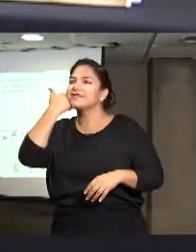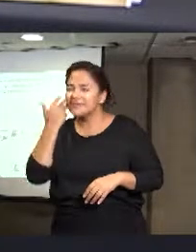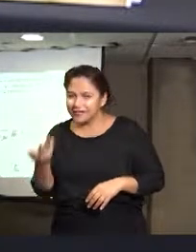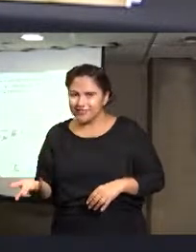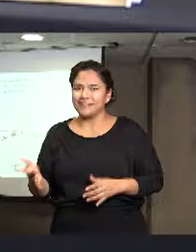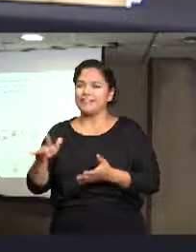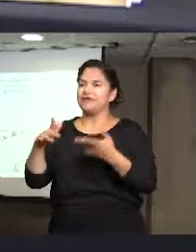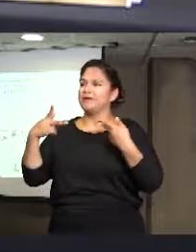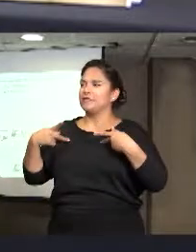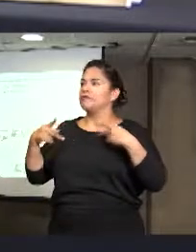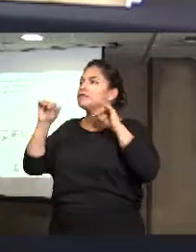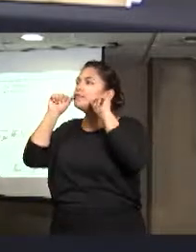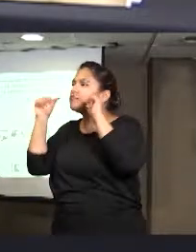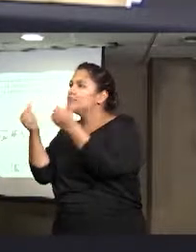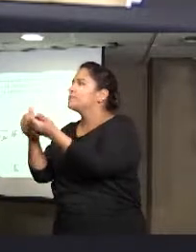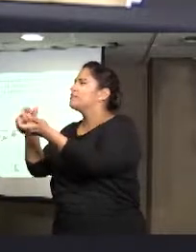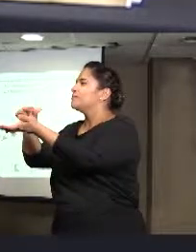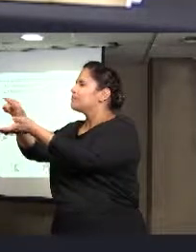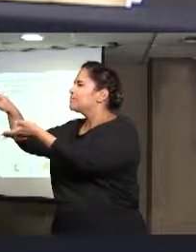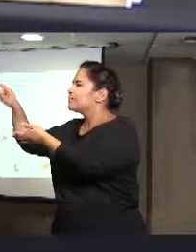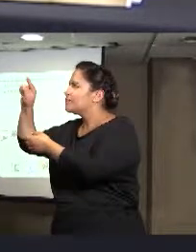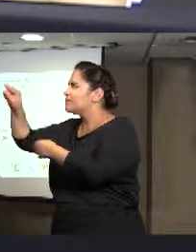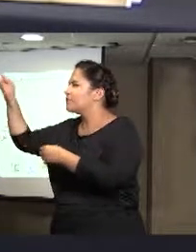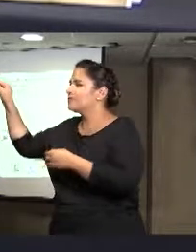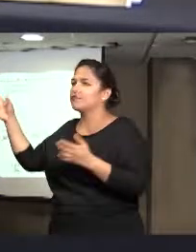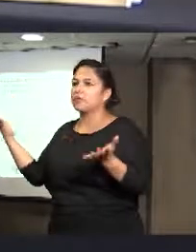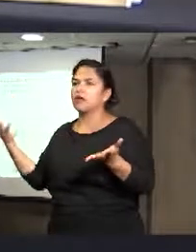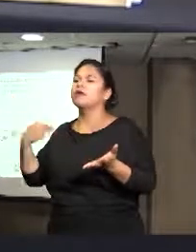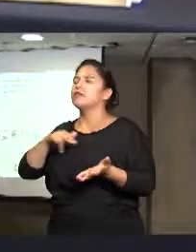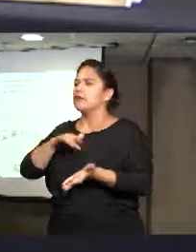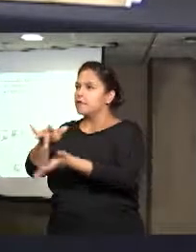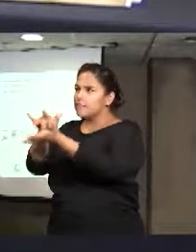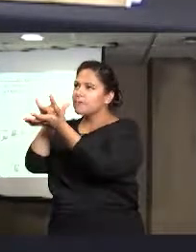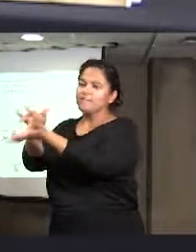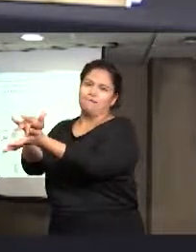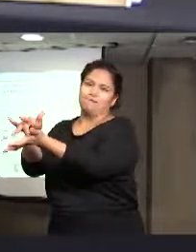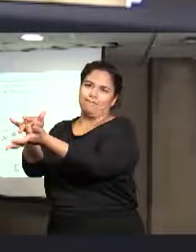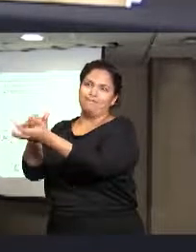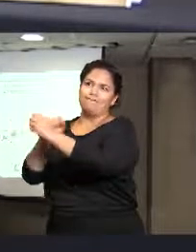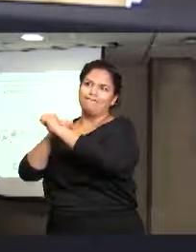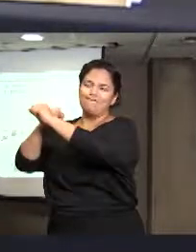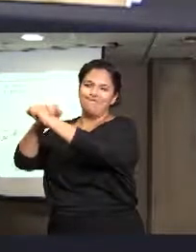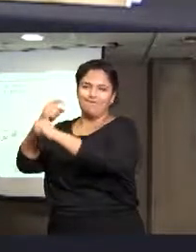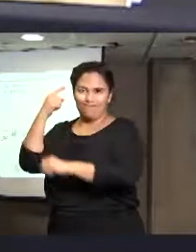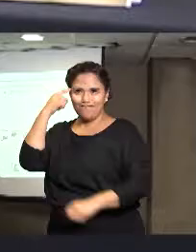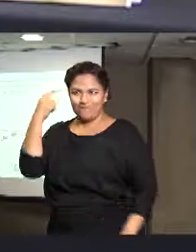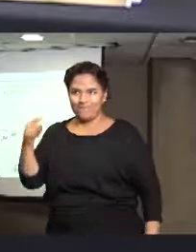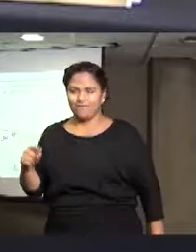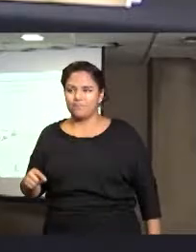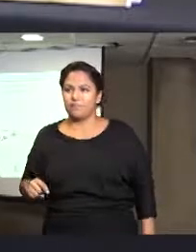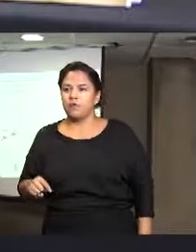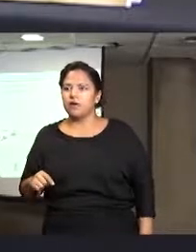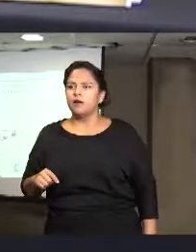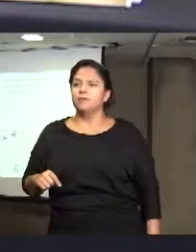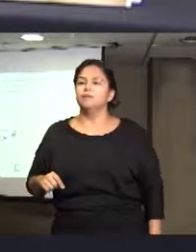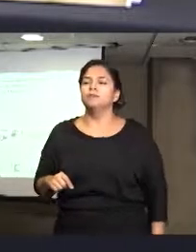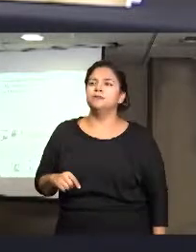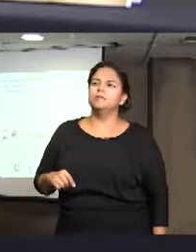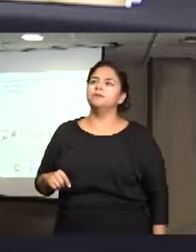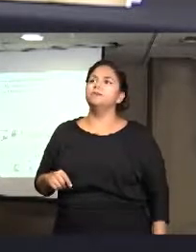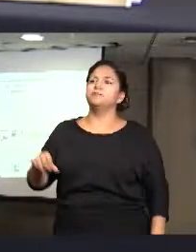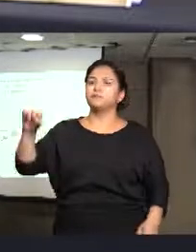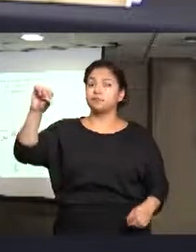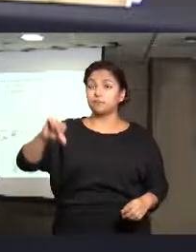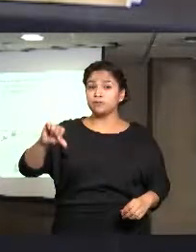lo que están haciendo las instituciones, a lo que está haciendo el gobierno desde su respectivo ámbito de